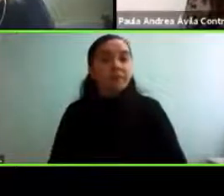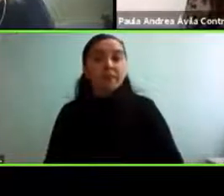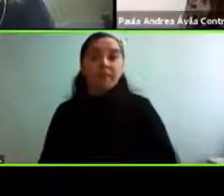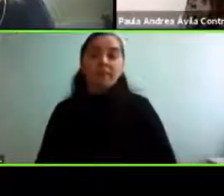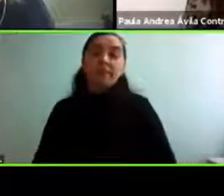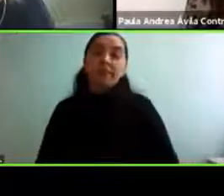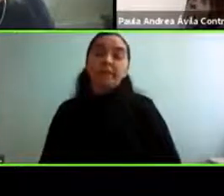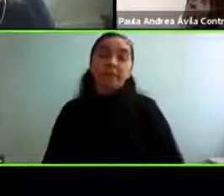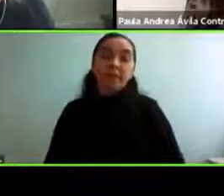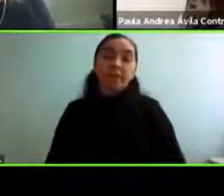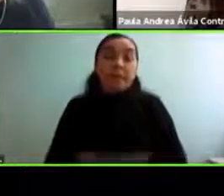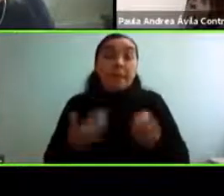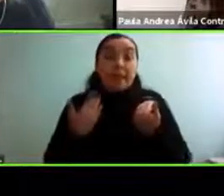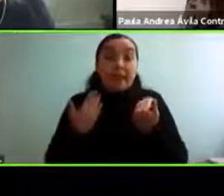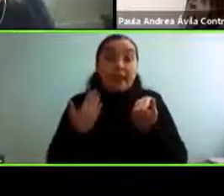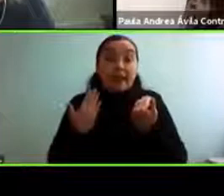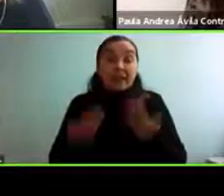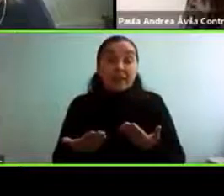entonces